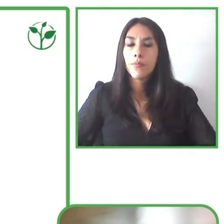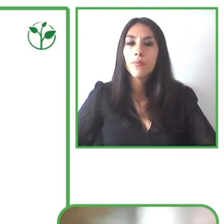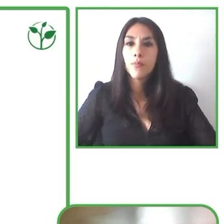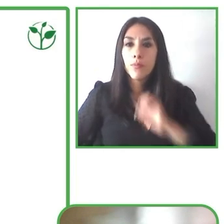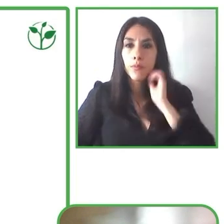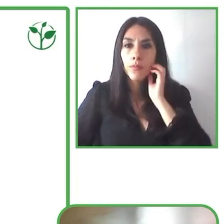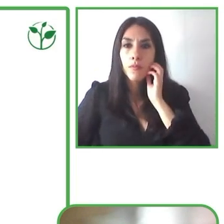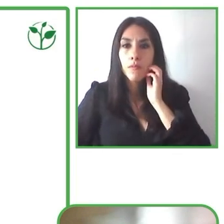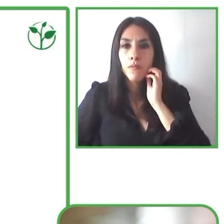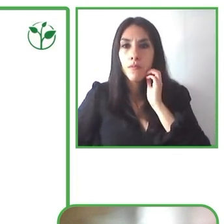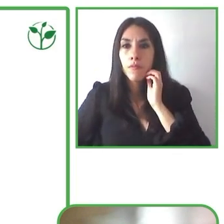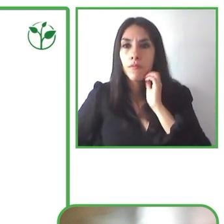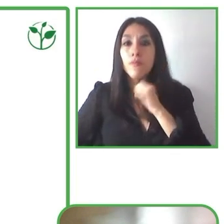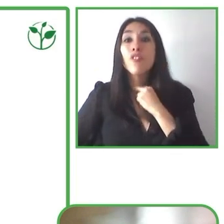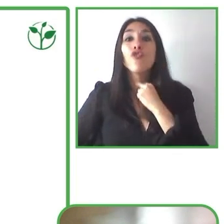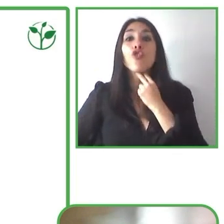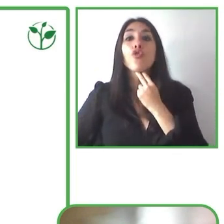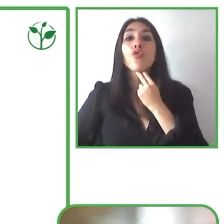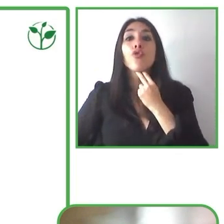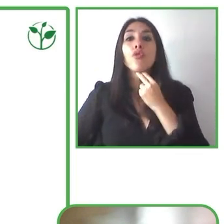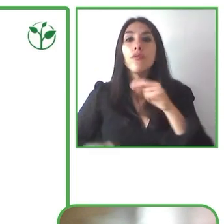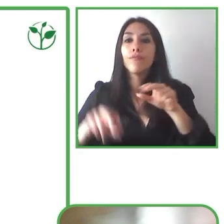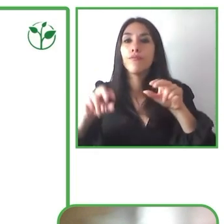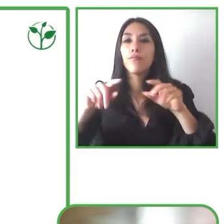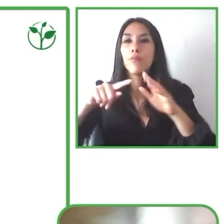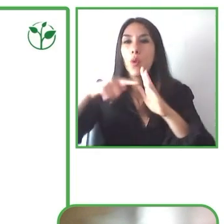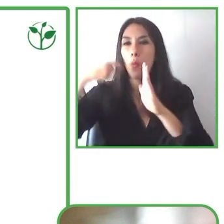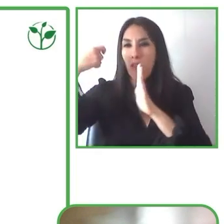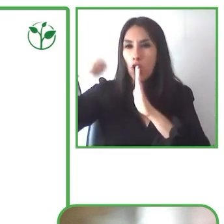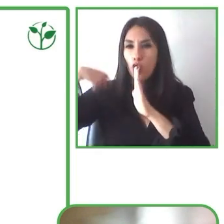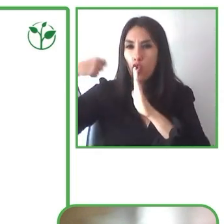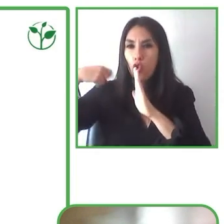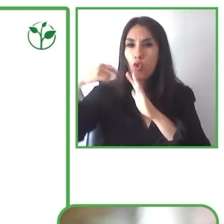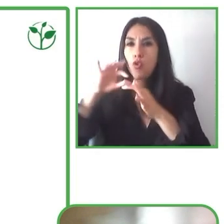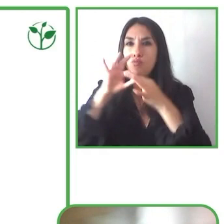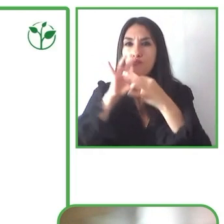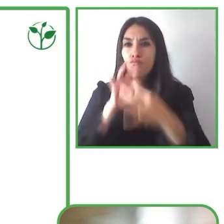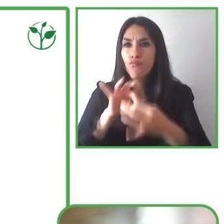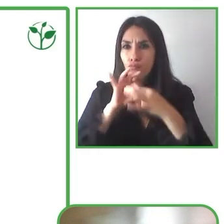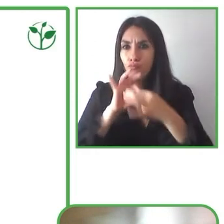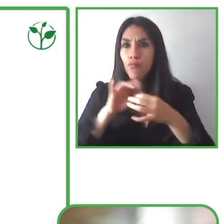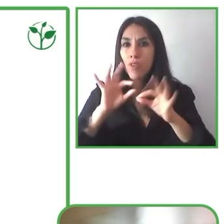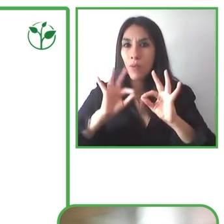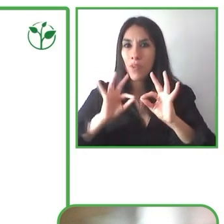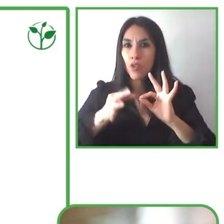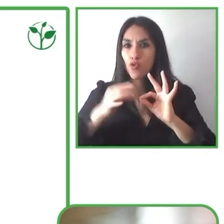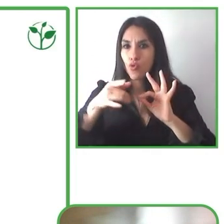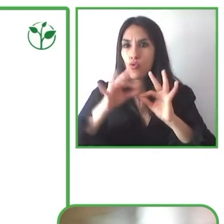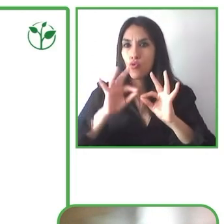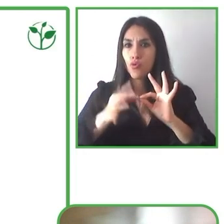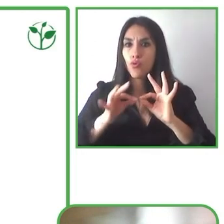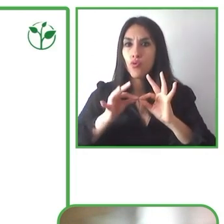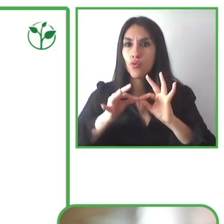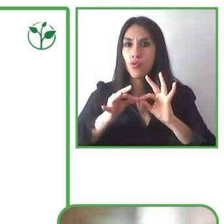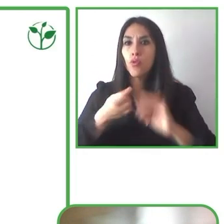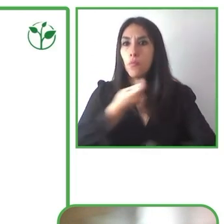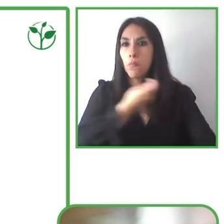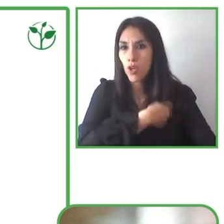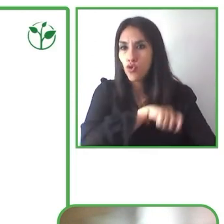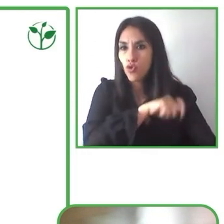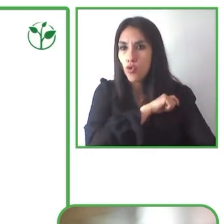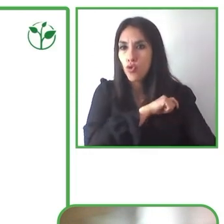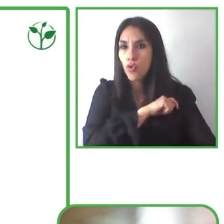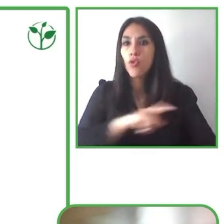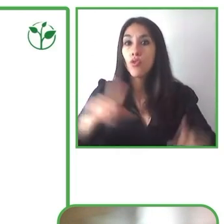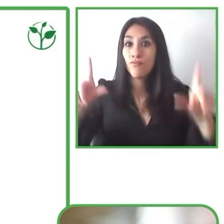forma de vídeos interpretados por lengua, perdón, por intérpretes de lengua de signos española, en nuestro caso, y con subtítulos. De este modo,